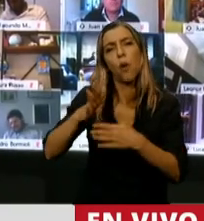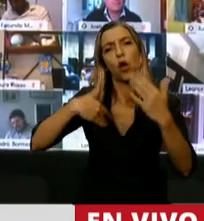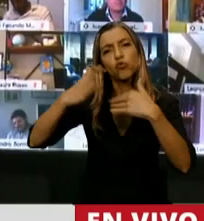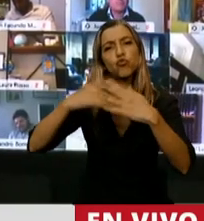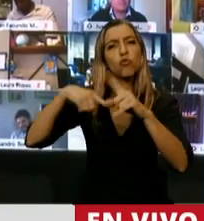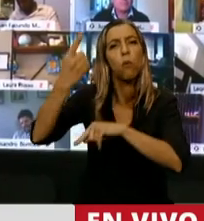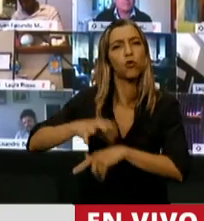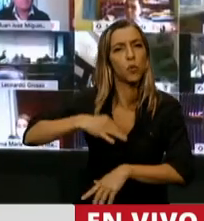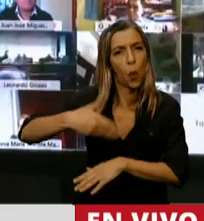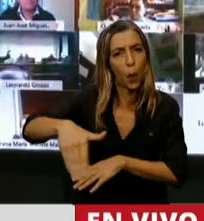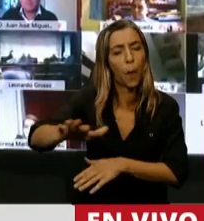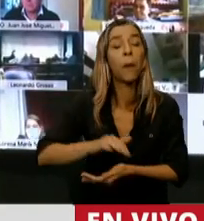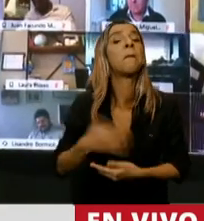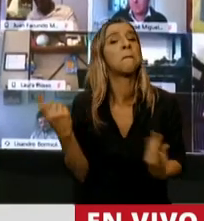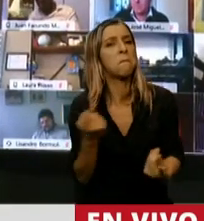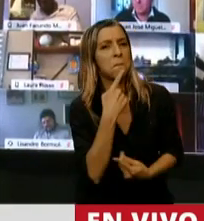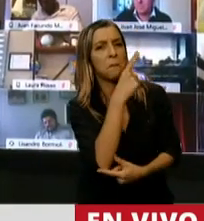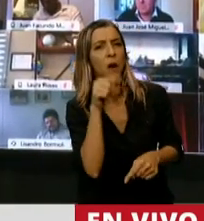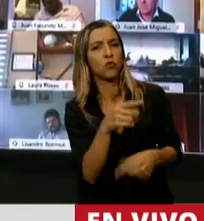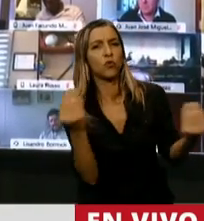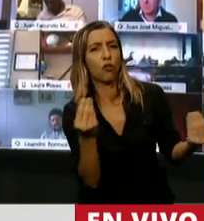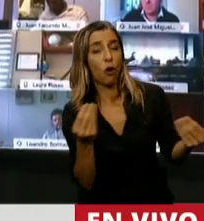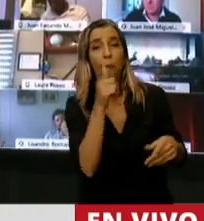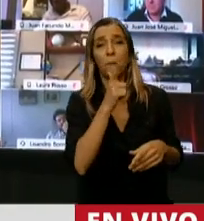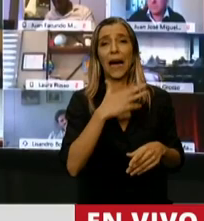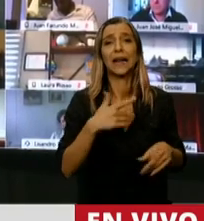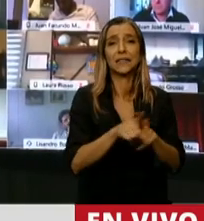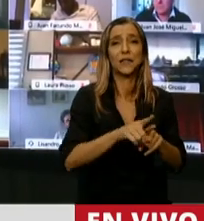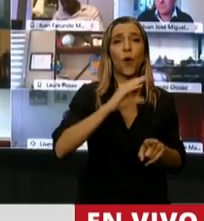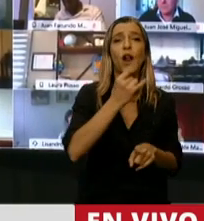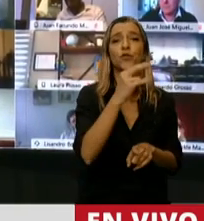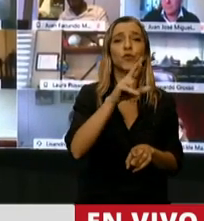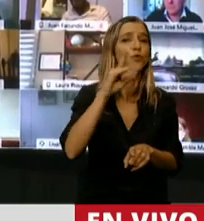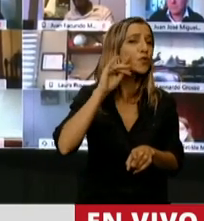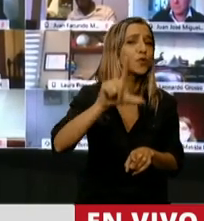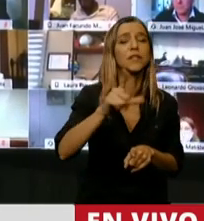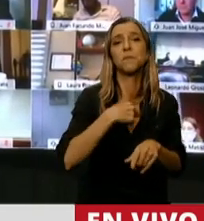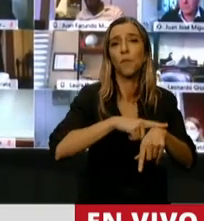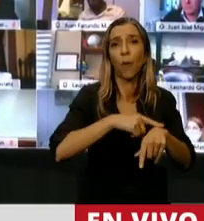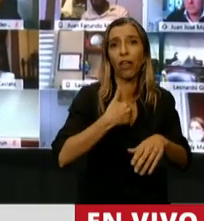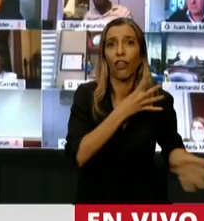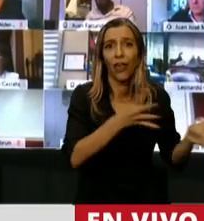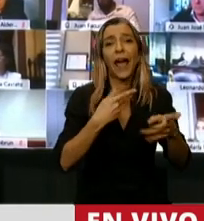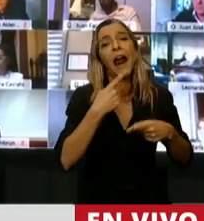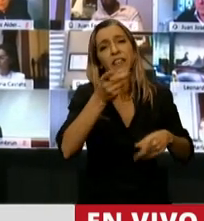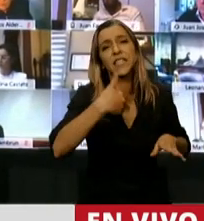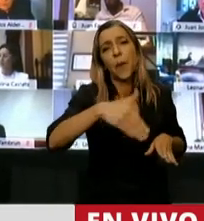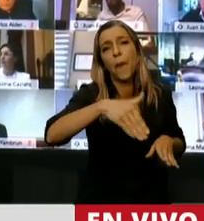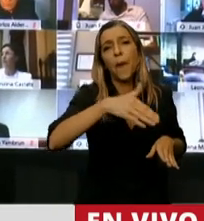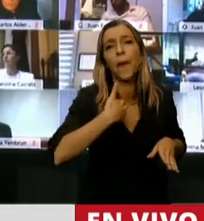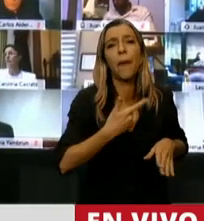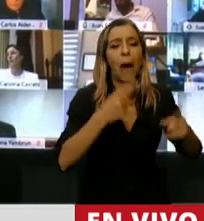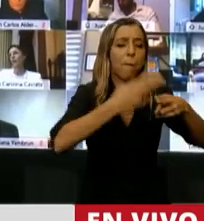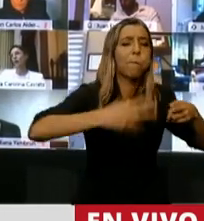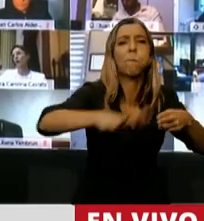el próximo año. Y yo me preguntaba, esto es como si Churchill en el medio de la guerra va al presupuesto y les cuenta que está por hacer pavimentar una